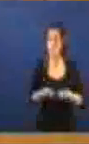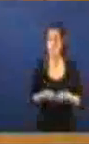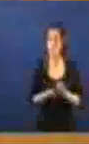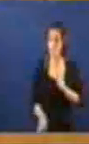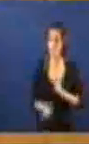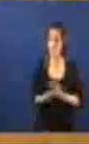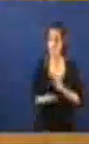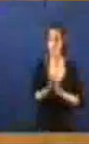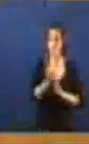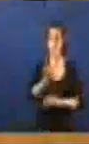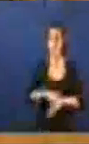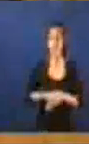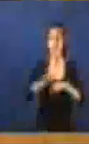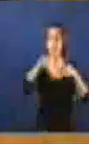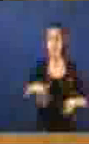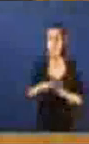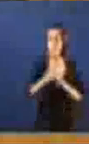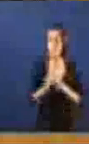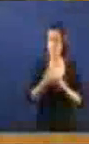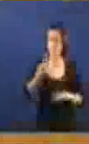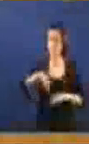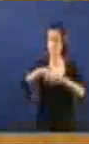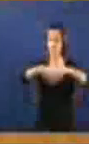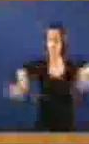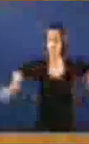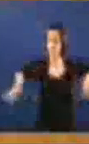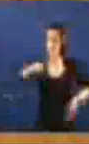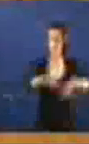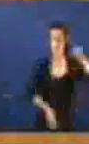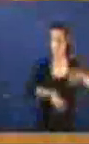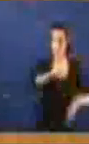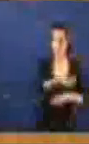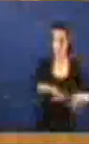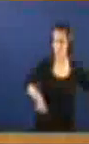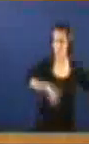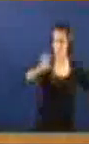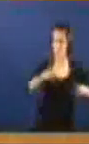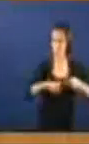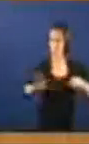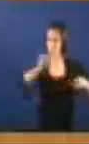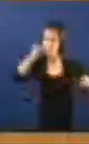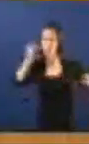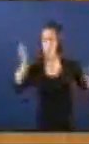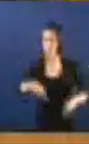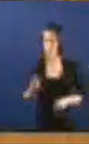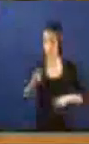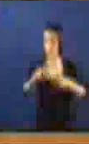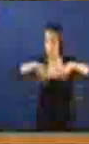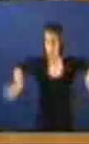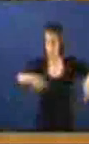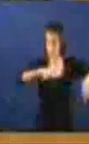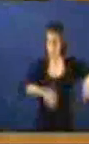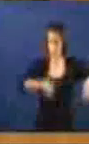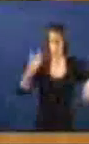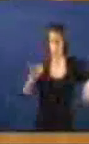meu amigo Eduardo Galeano A situación actual Dividimos entre Indignados e indignos Punto Non hai máis que Eu son dos indignados Non son dos